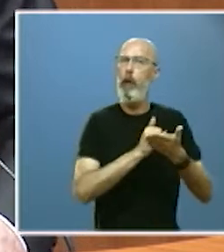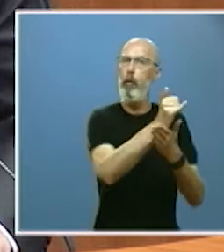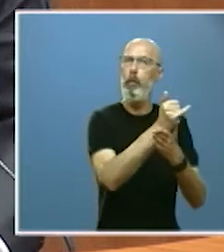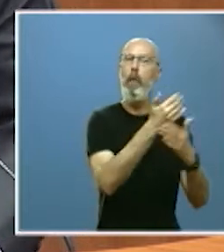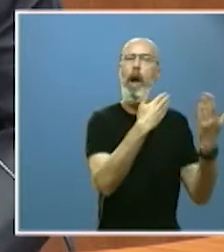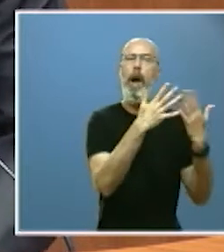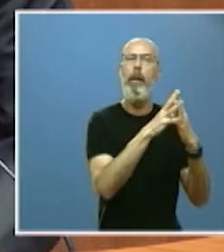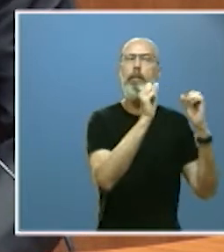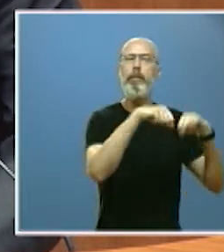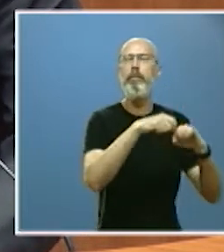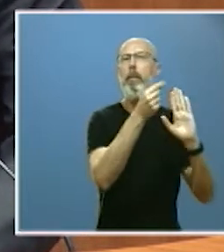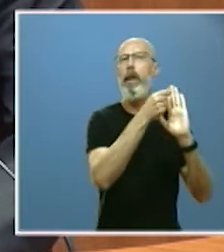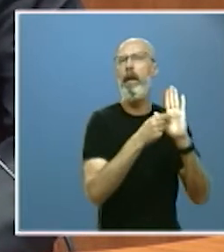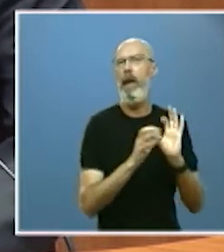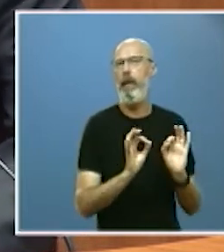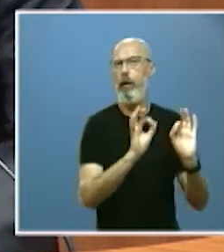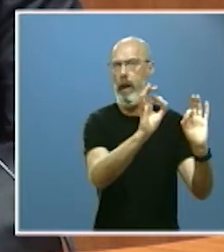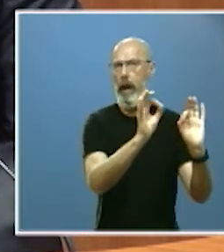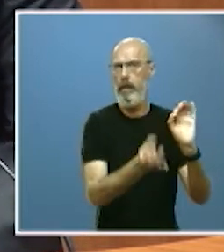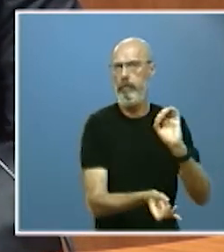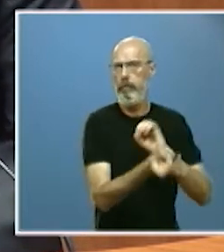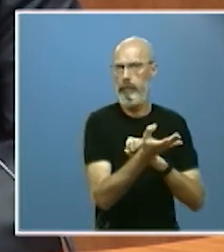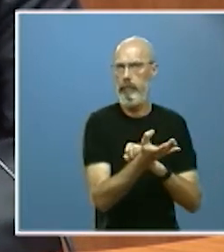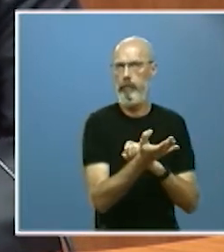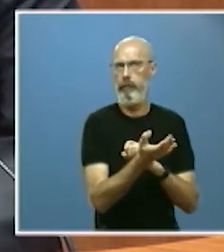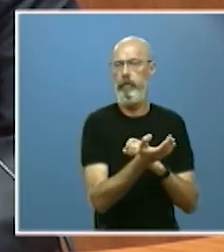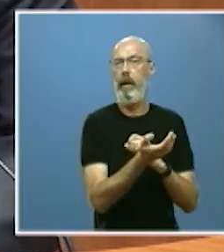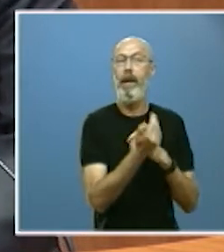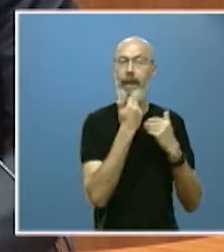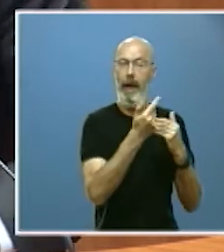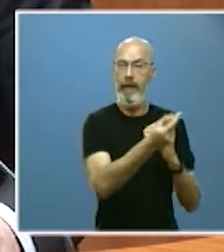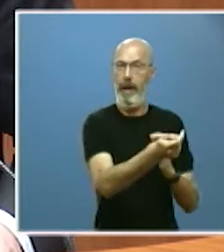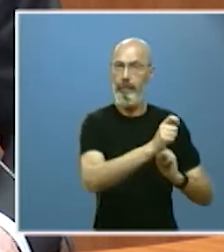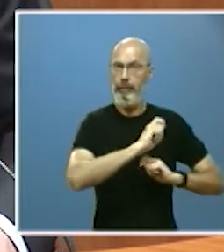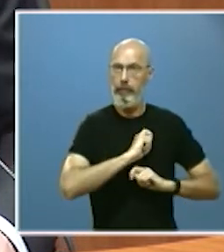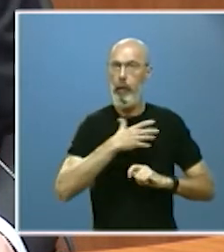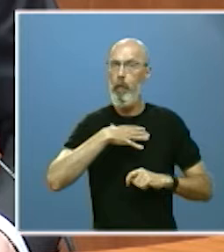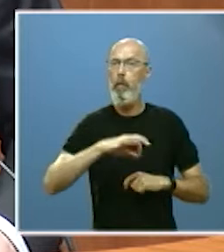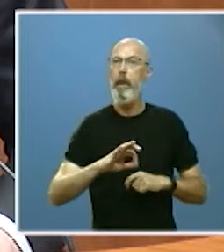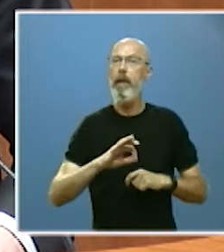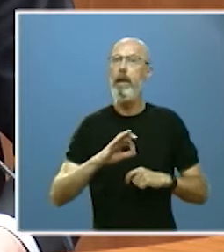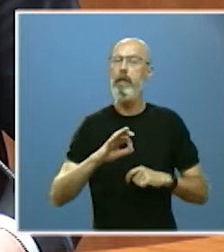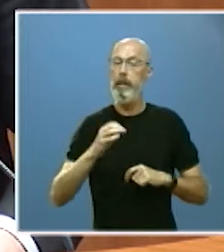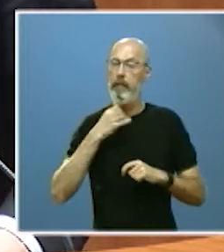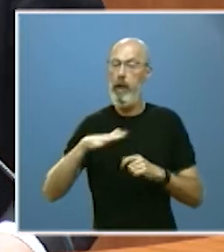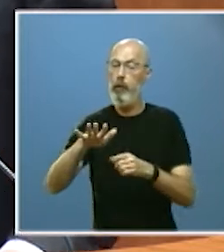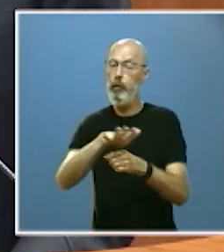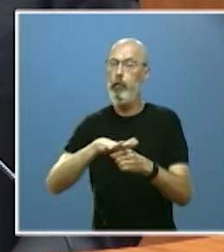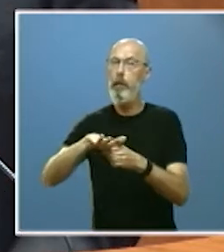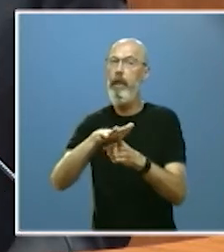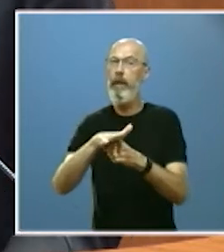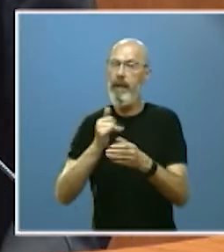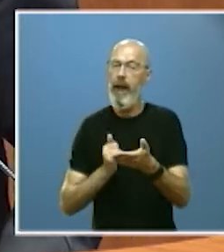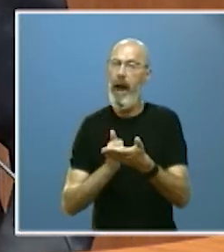excepcionales que, por ejemplo, nos han permitido incrementar este año la superficie agraria asegurada